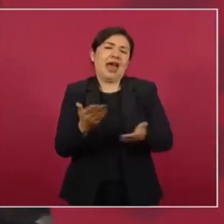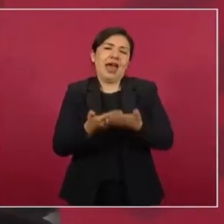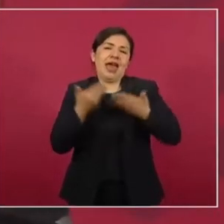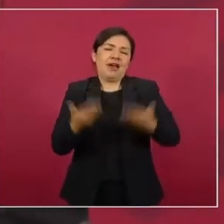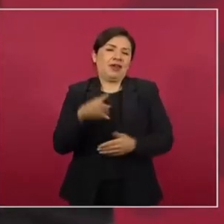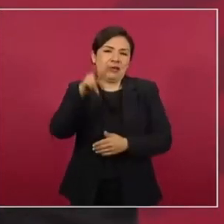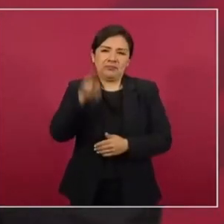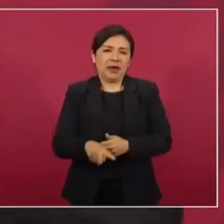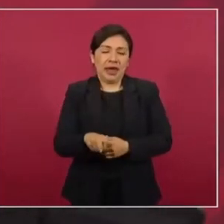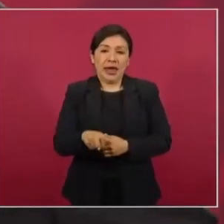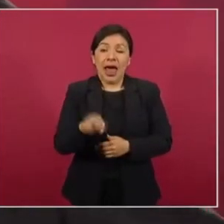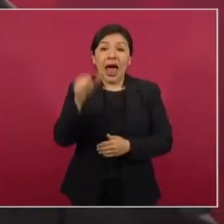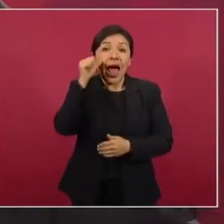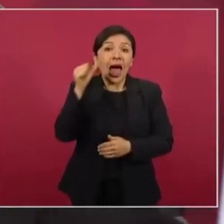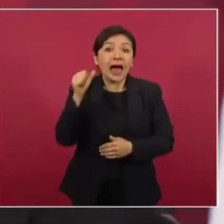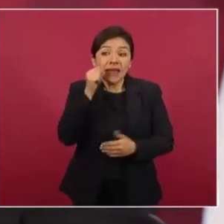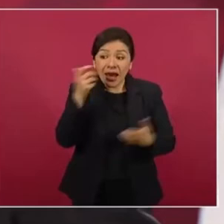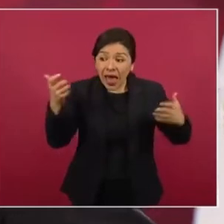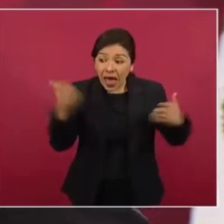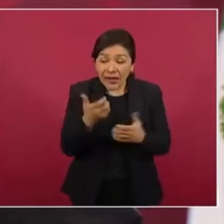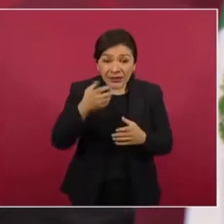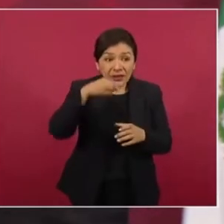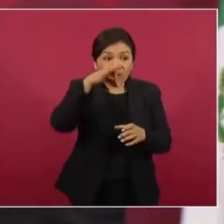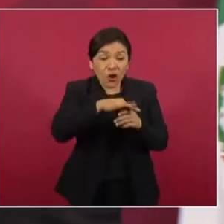con lo que se logró ayer